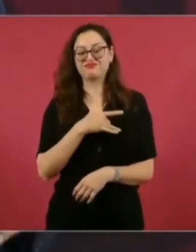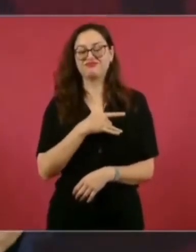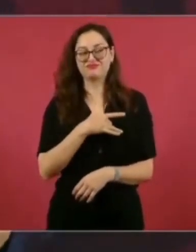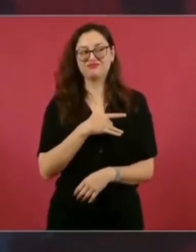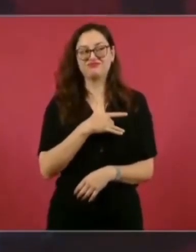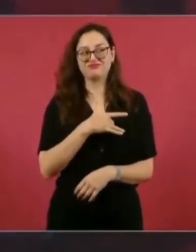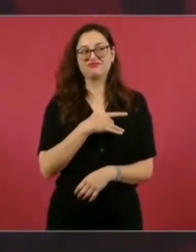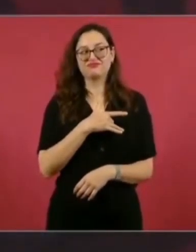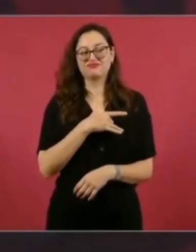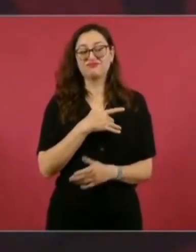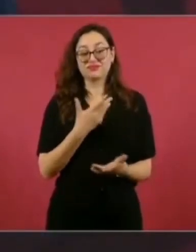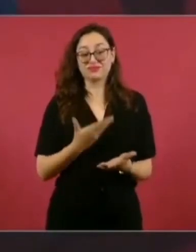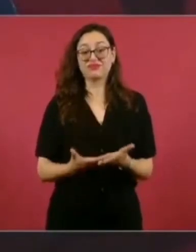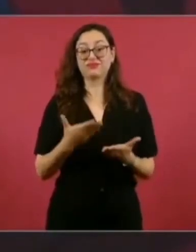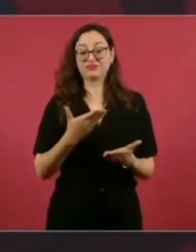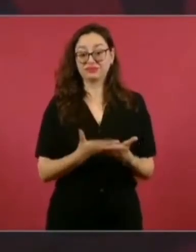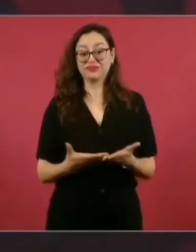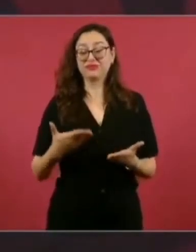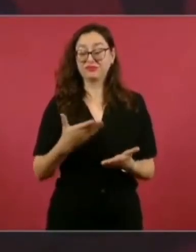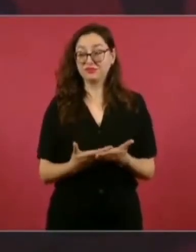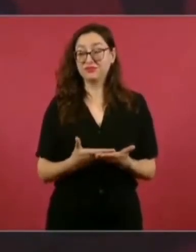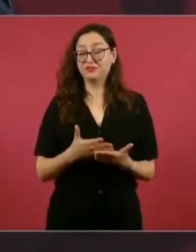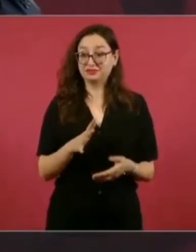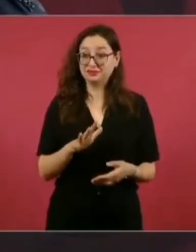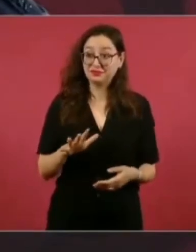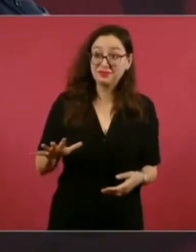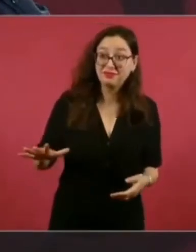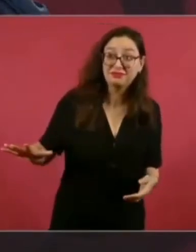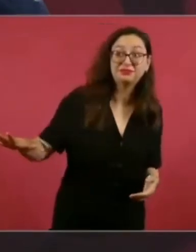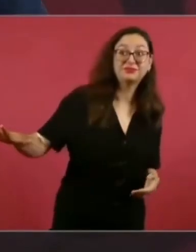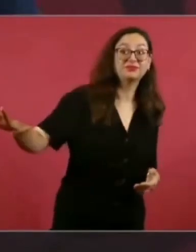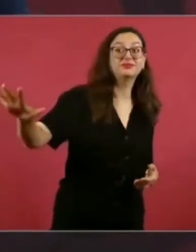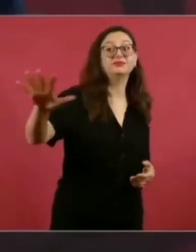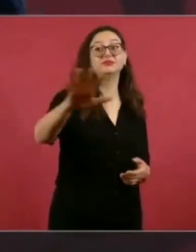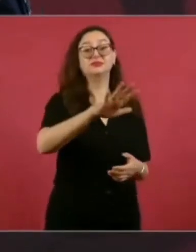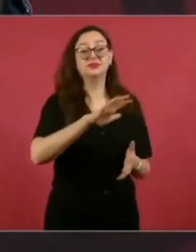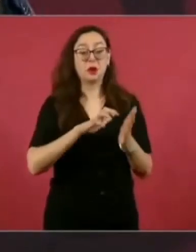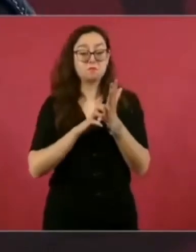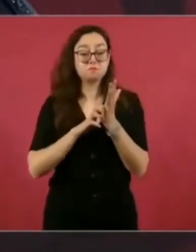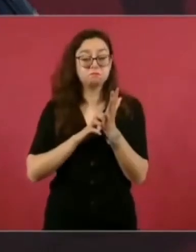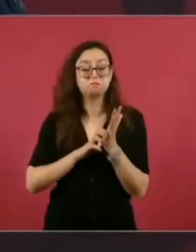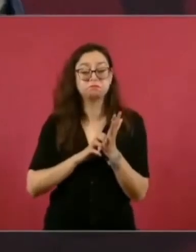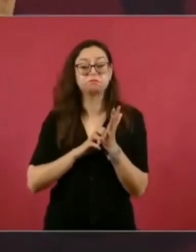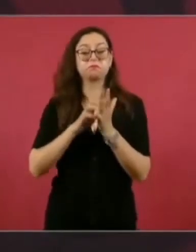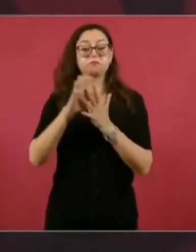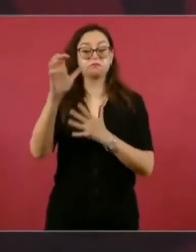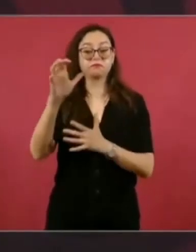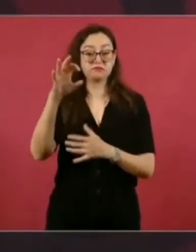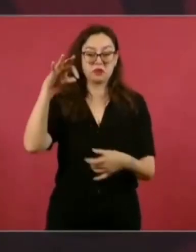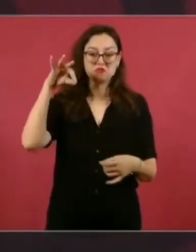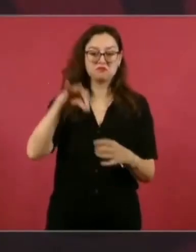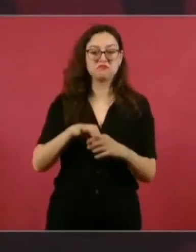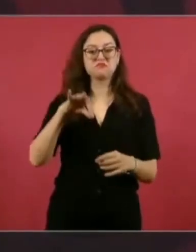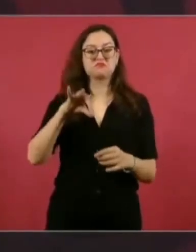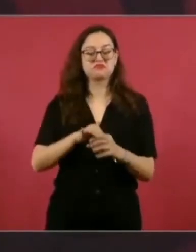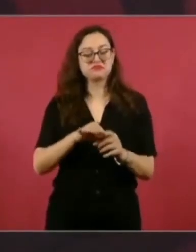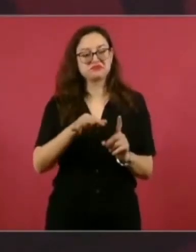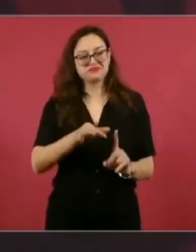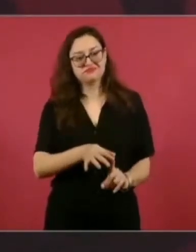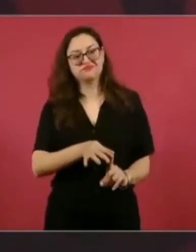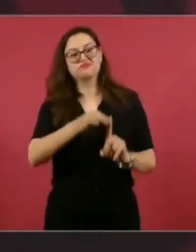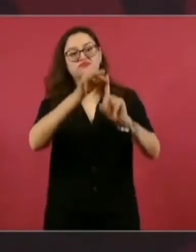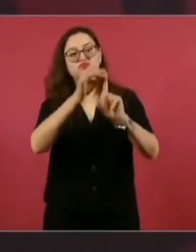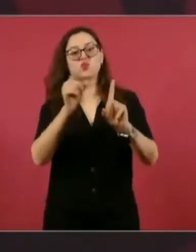de elegir a la presidenta